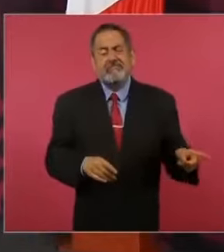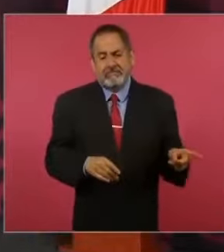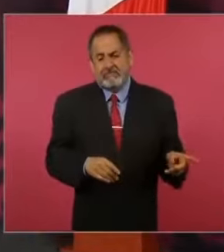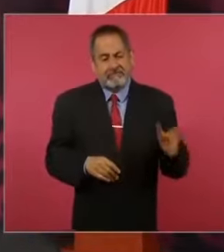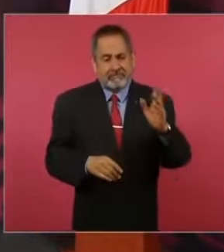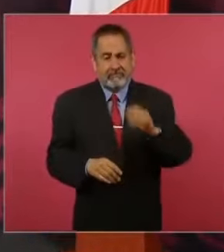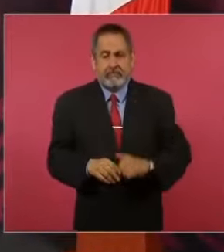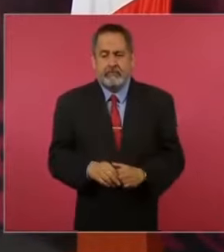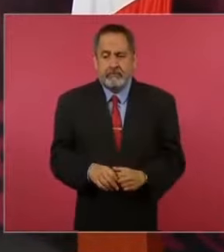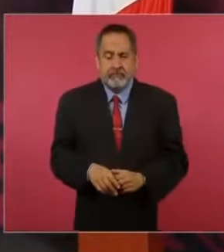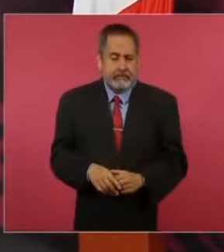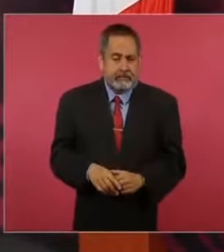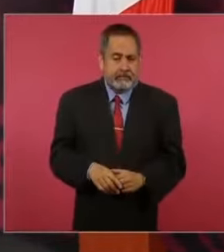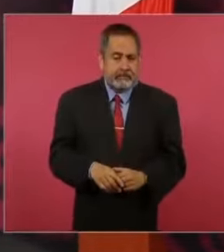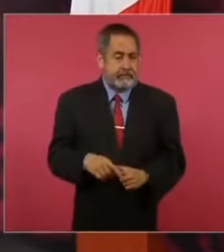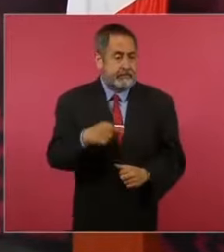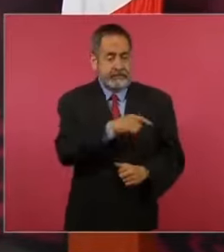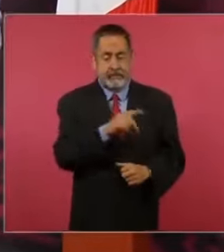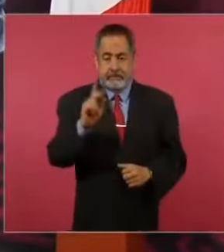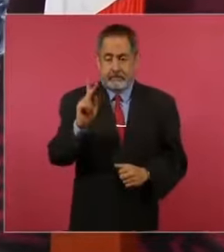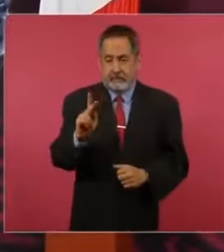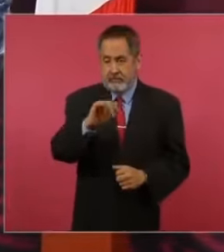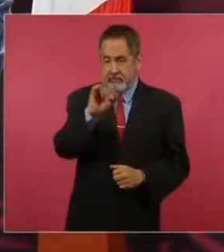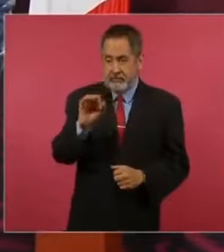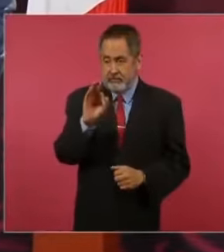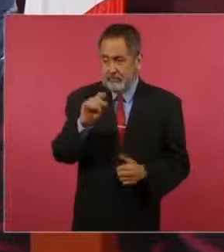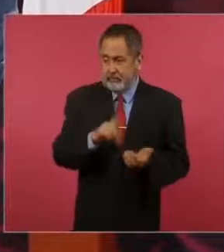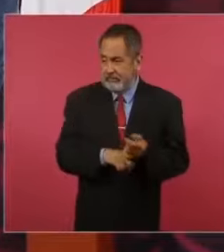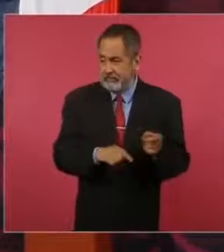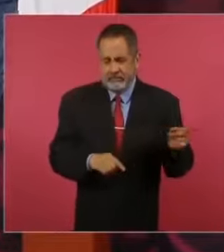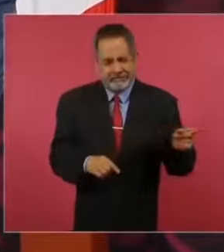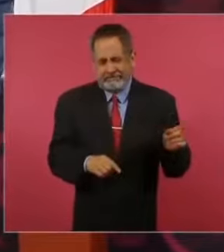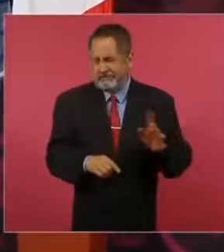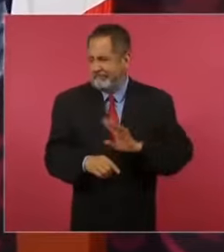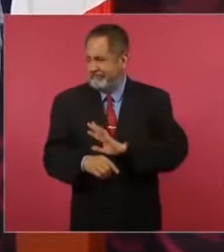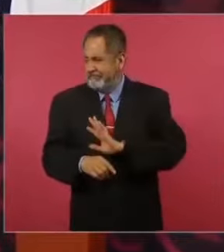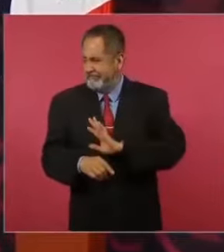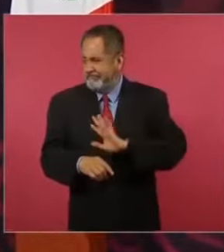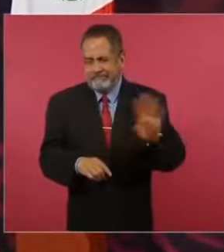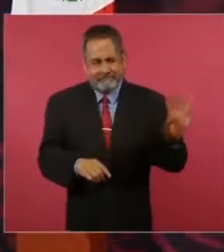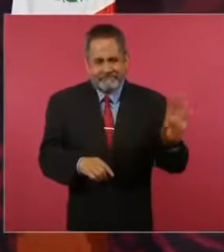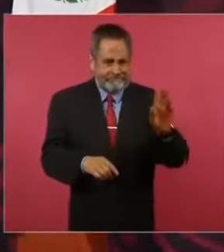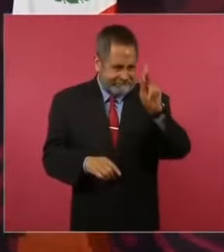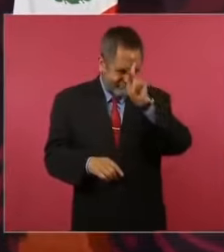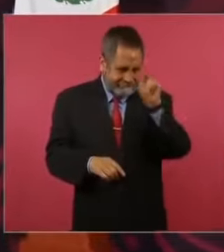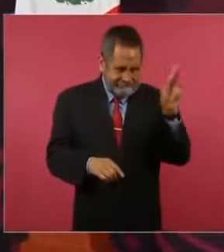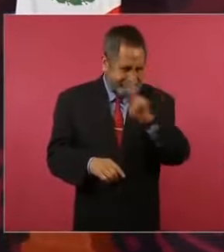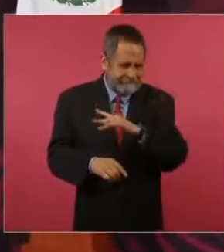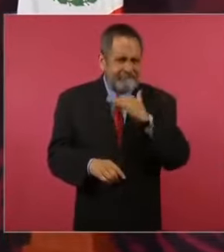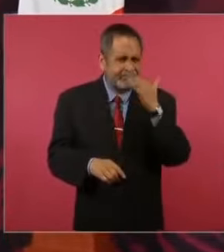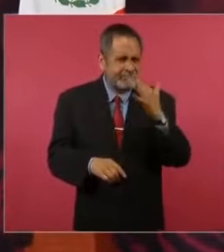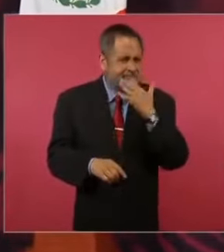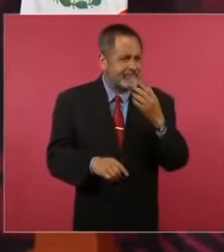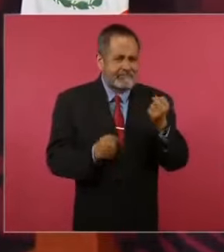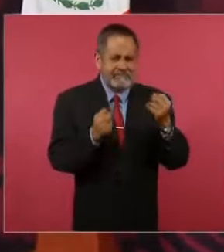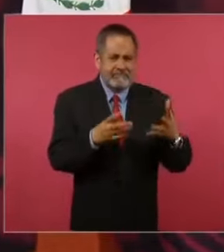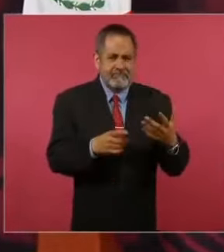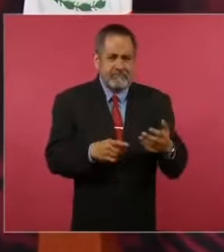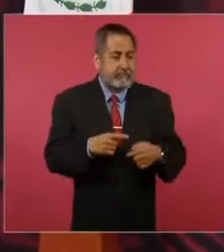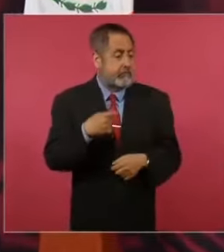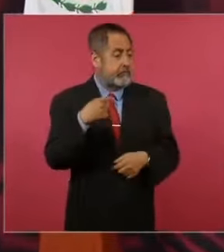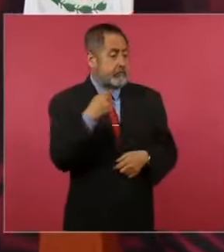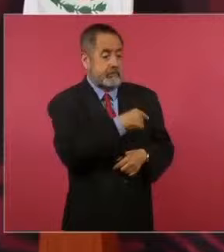Está el Poder Judicial secuestrado, tanto por la